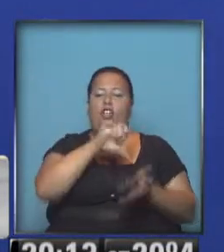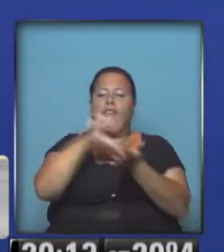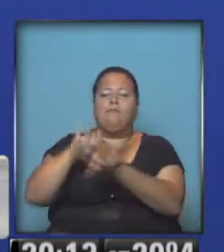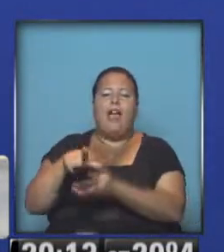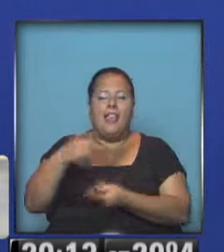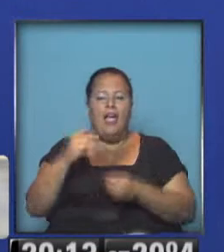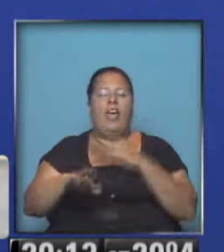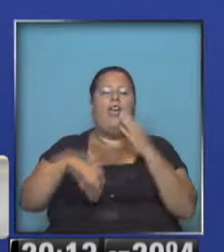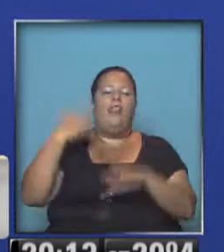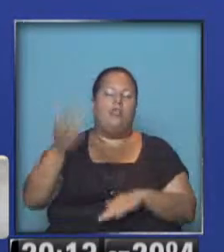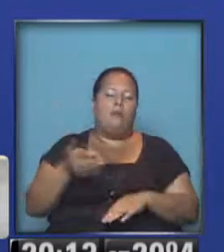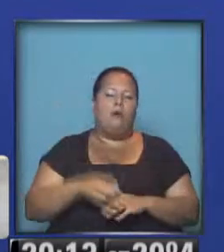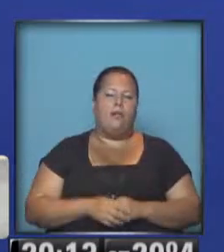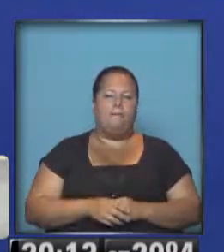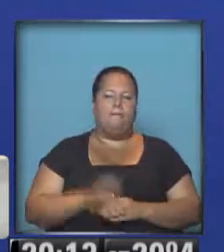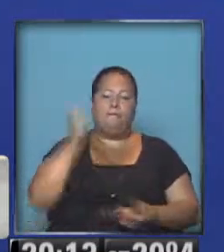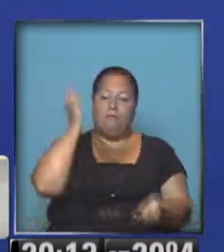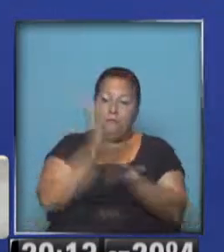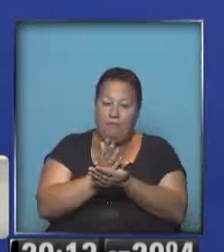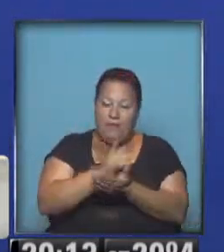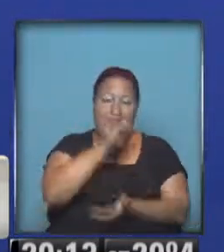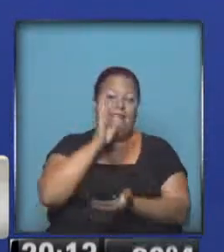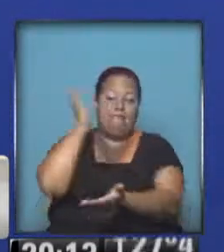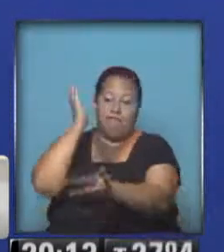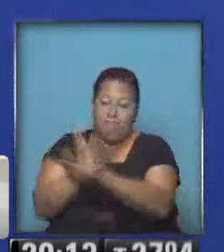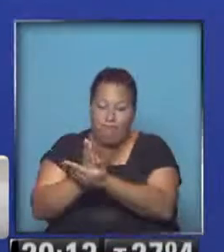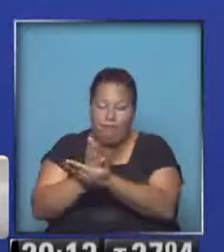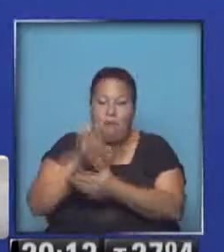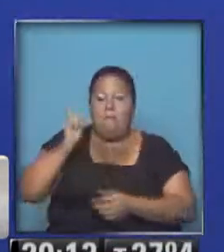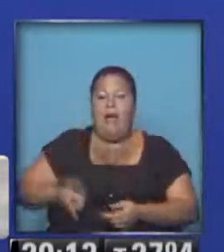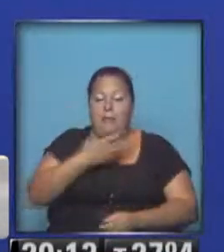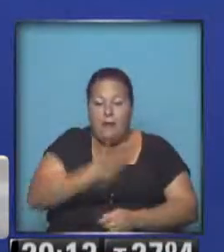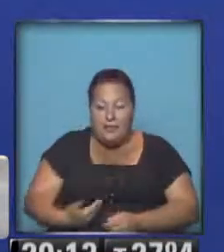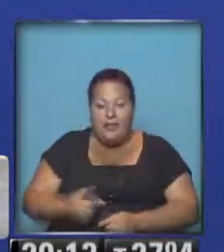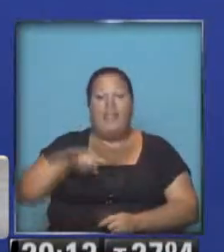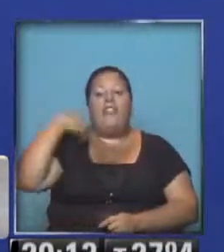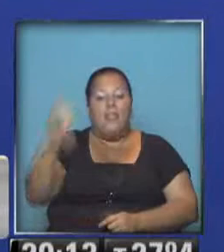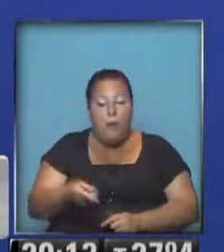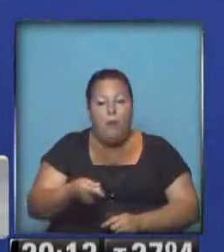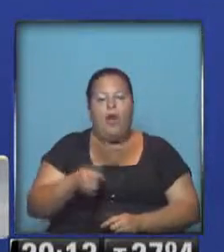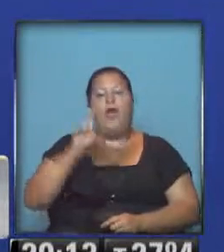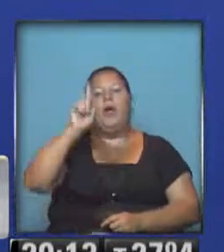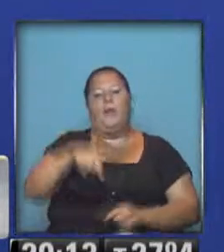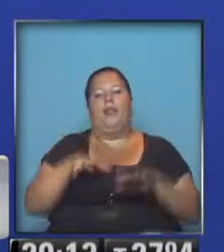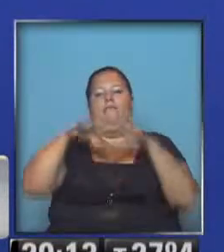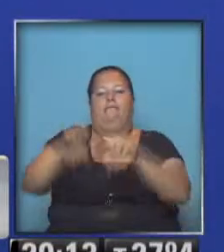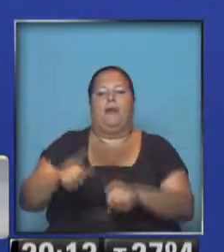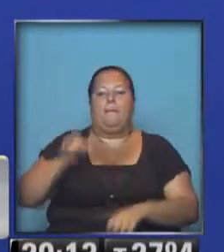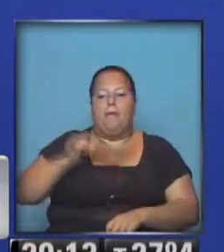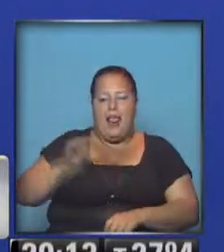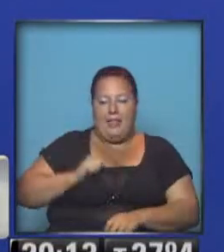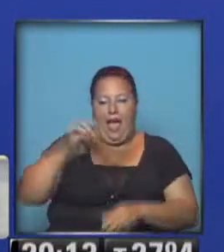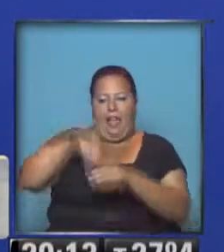que después de una sanción de este tipo, de una orden ejecutiva de este tipo, se dio pie para una intervención militar